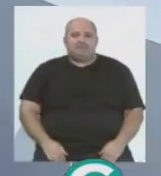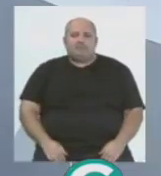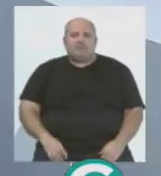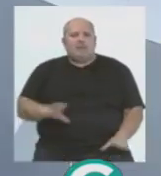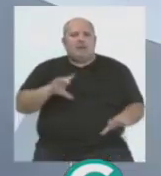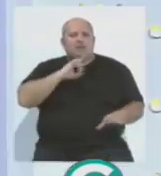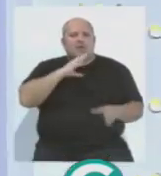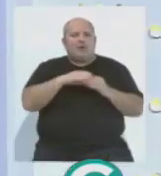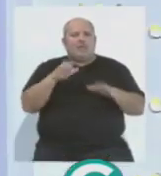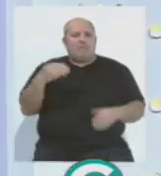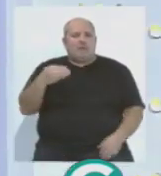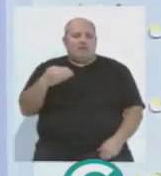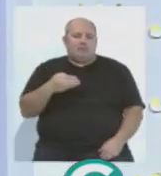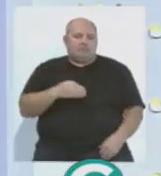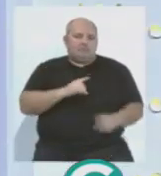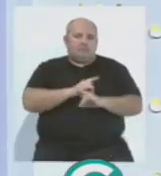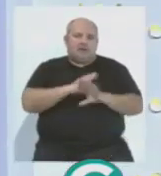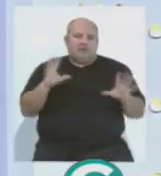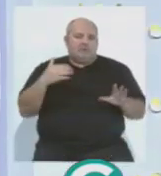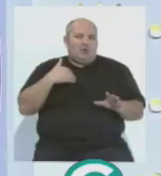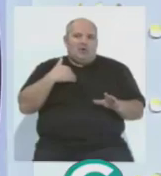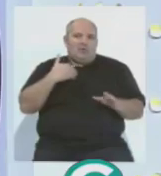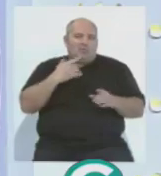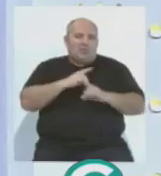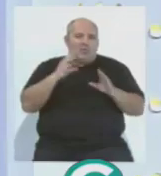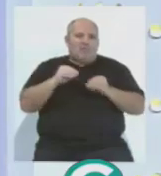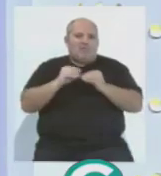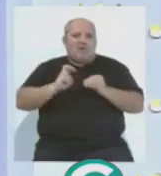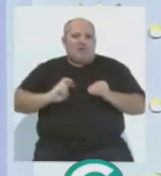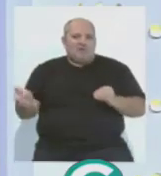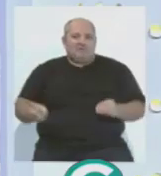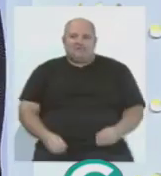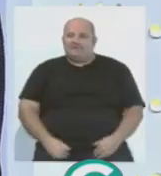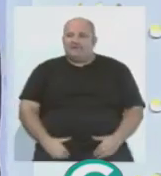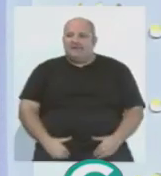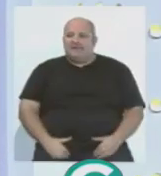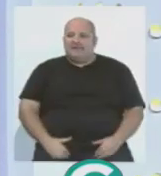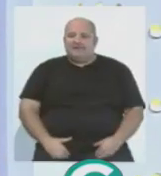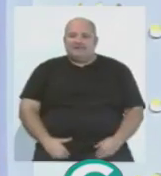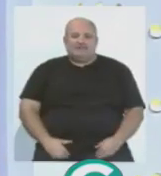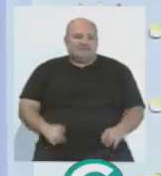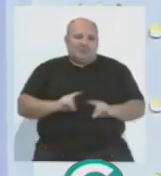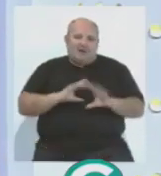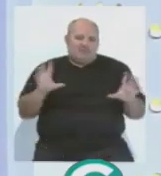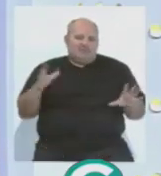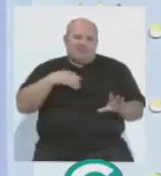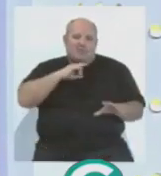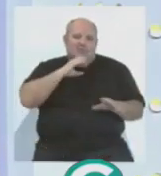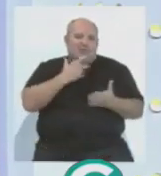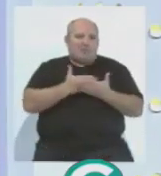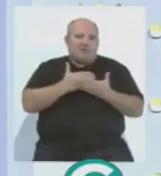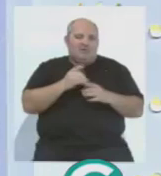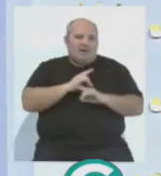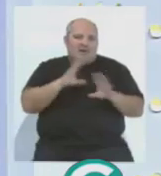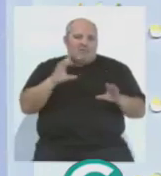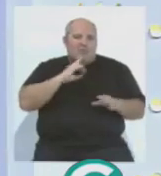contenta con el Cádiz B? Hombre, con el Cádiz B no se puede estar de otra manera, por supuesto que sí, vamos, están demostrando partido